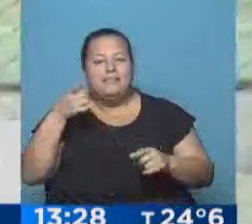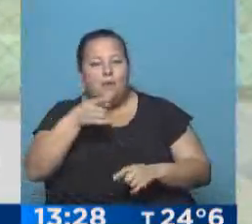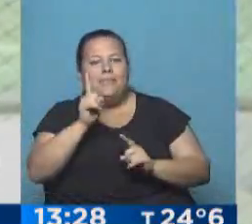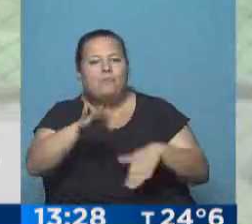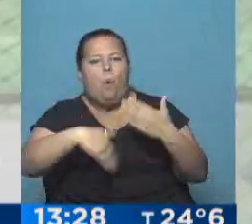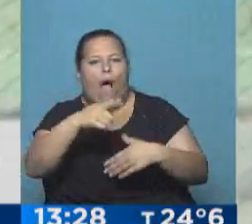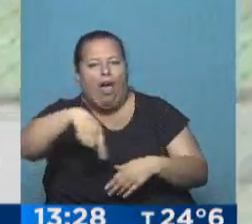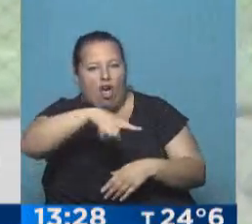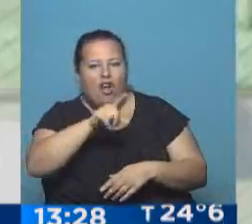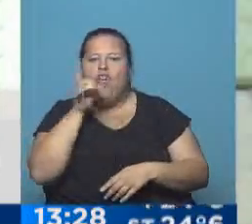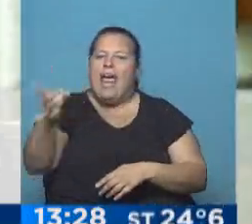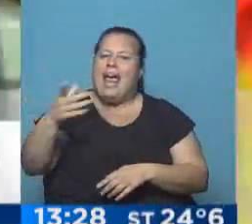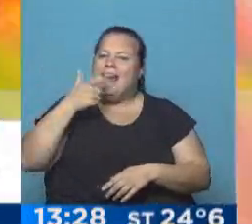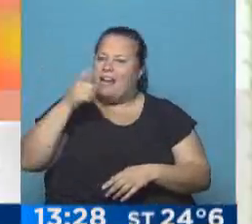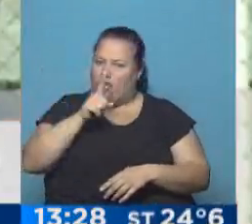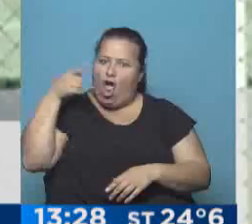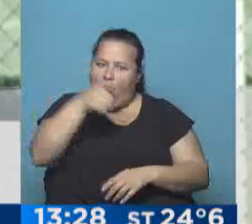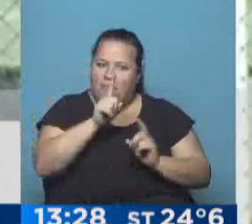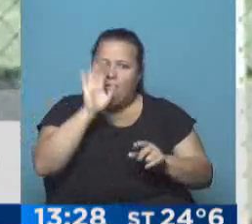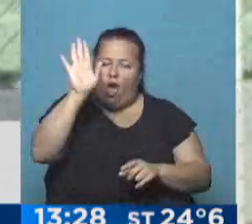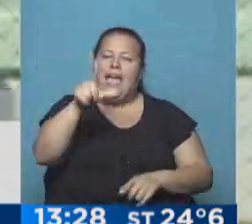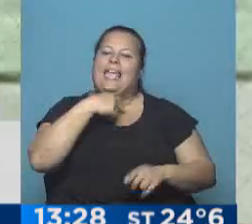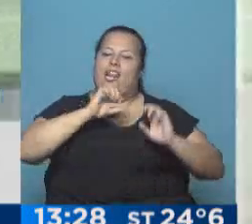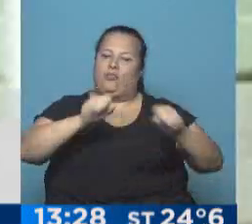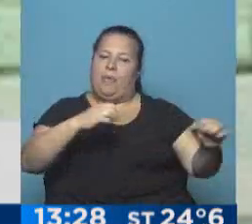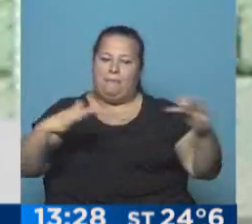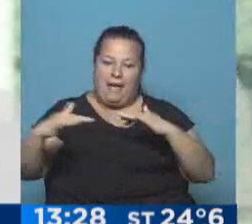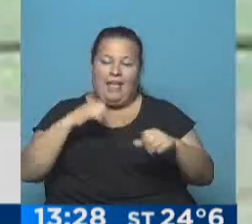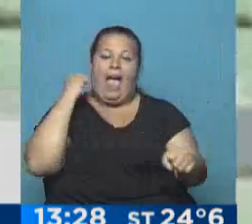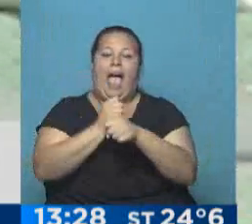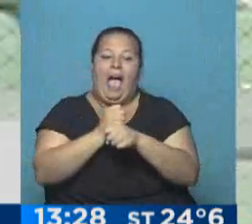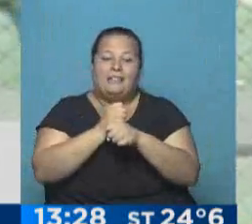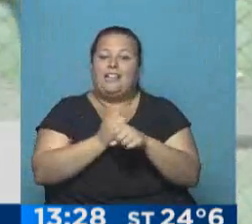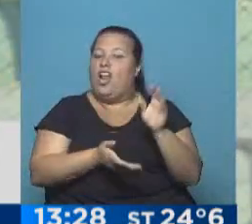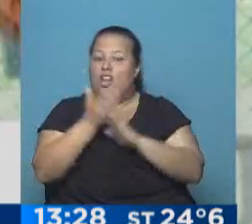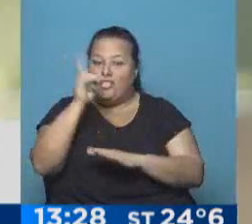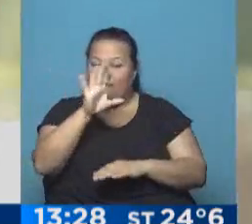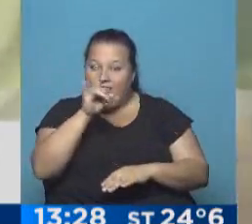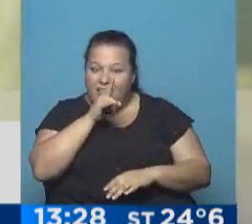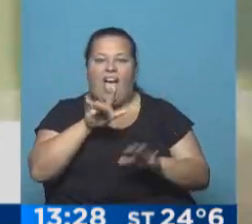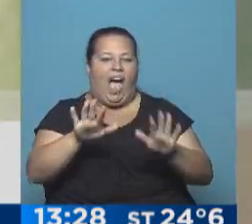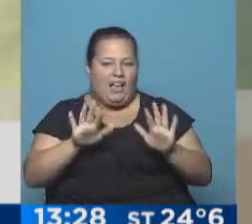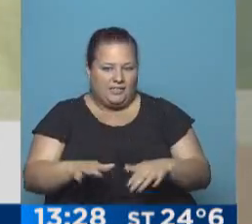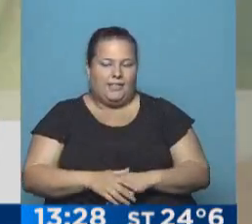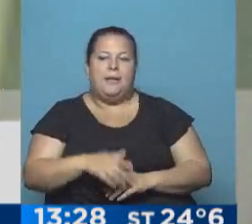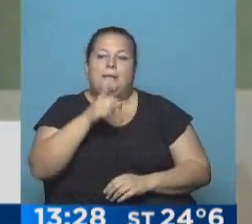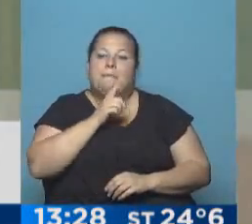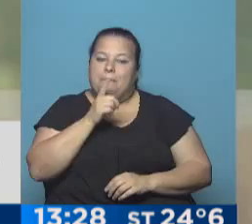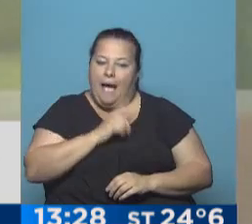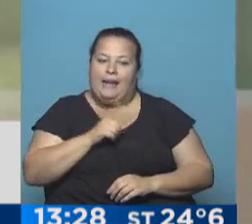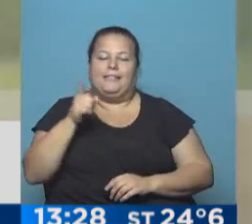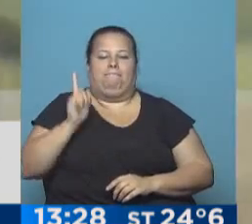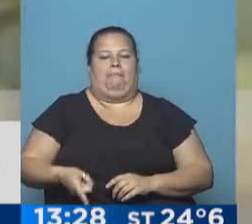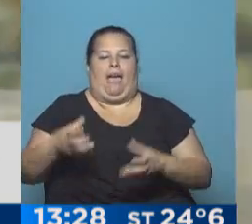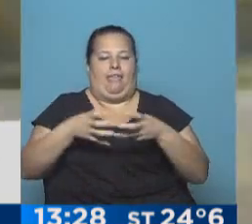propios jugadores de ellos le están tirando. La idea era suspender el partido. Y hasta que no se vaya a Heinze, esto va a ser así. Parece que mandan